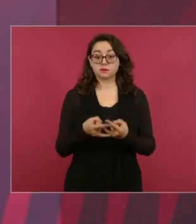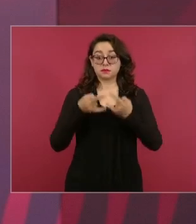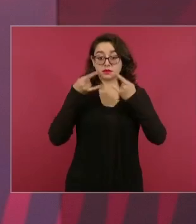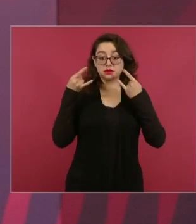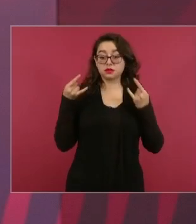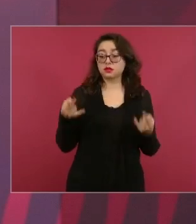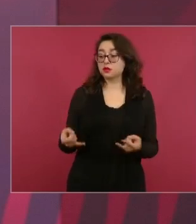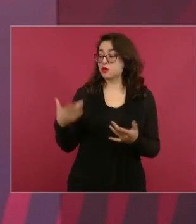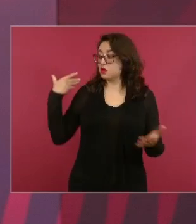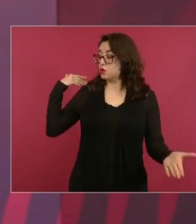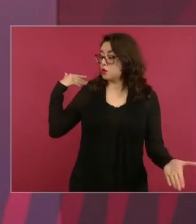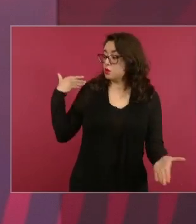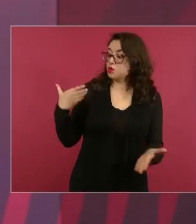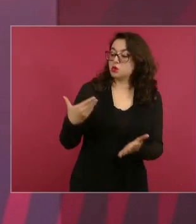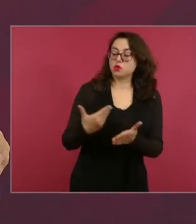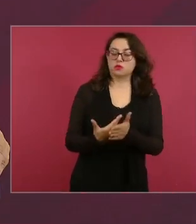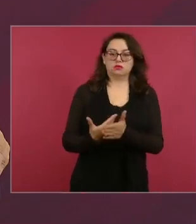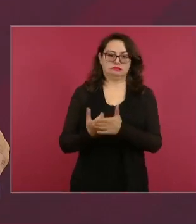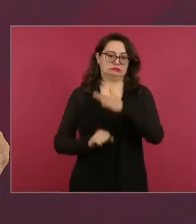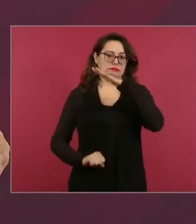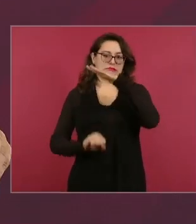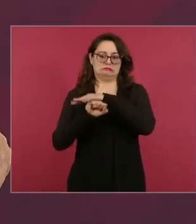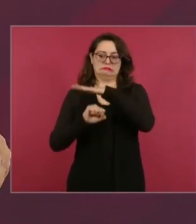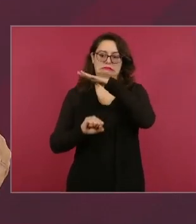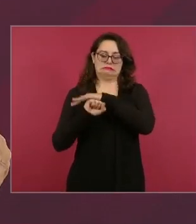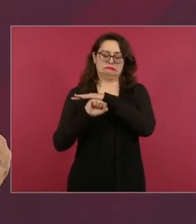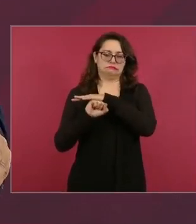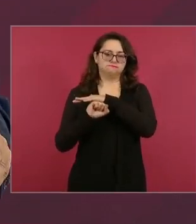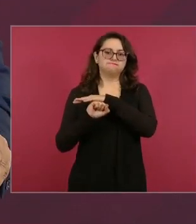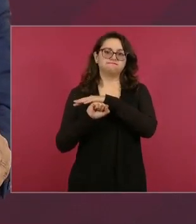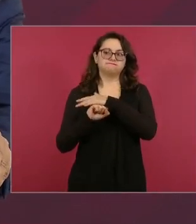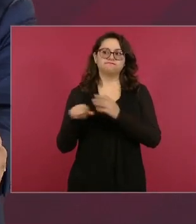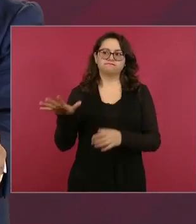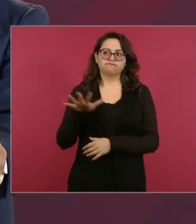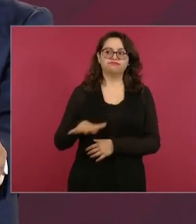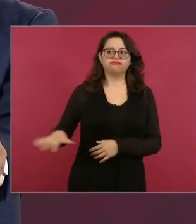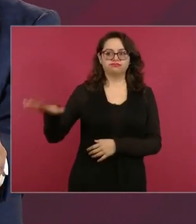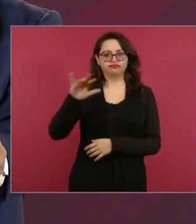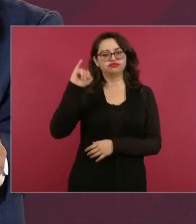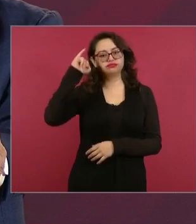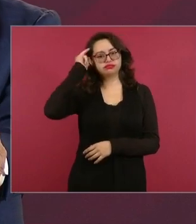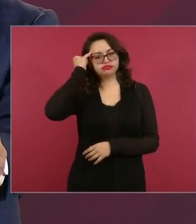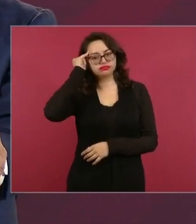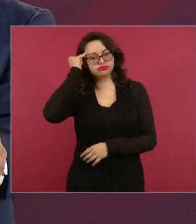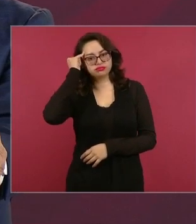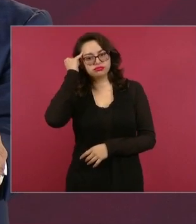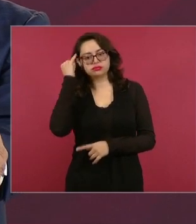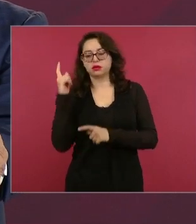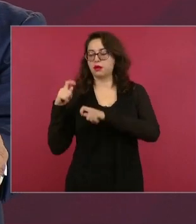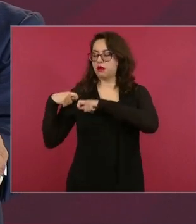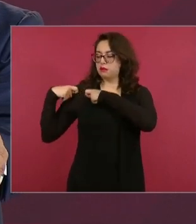el que se conserven a través de los siglos